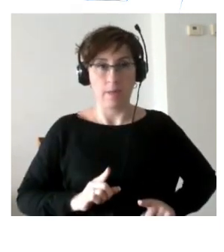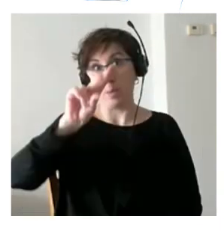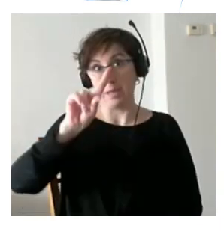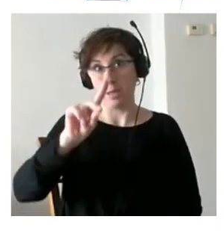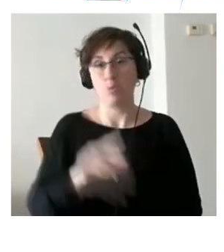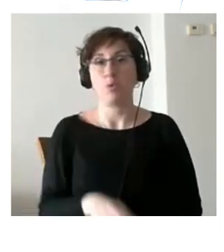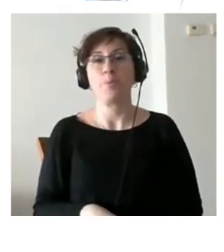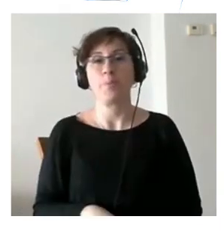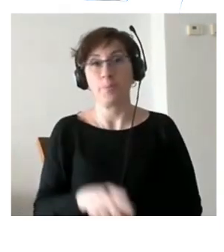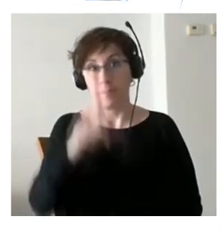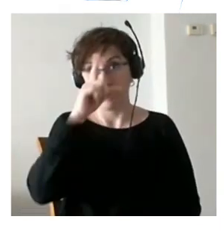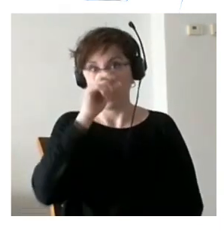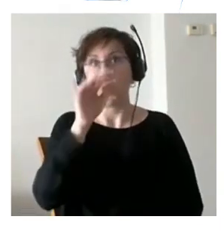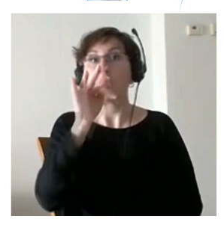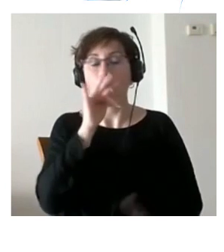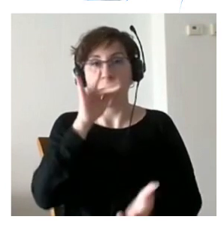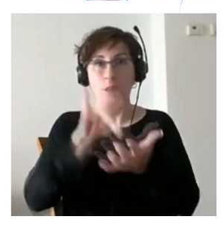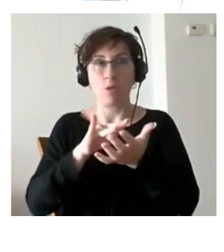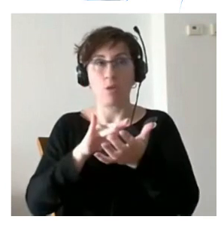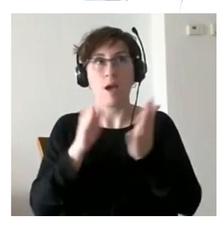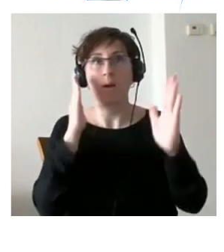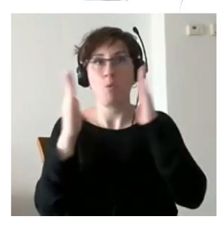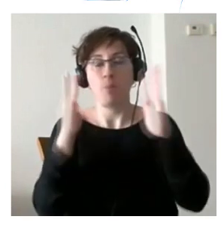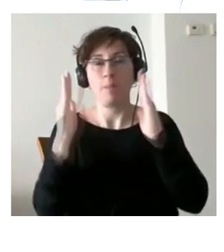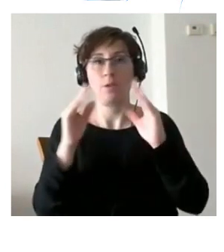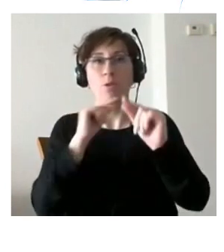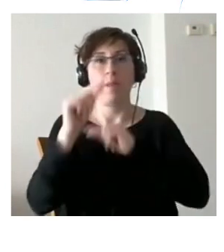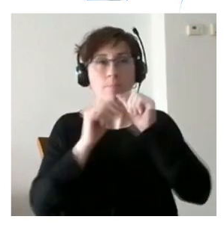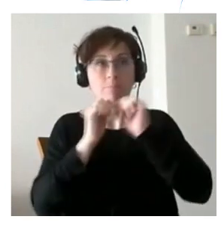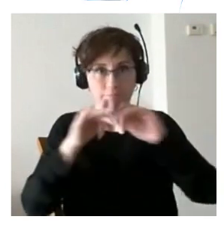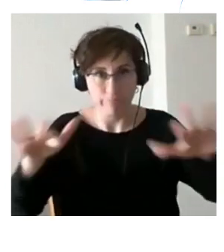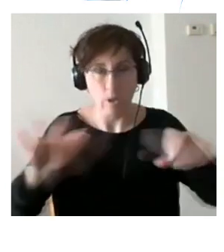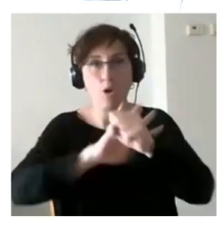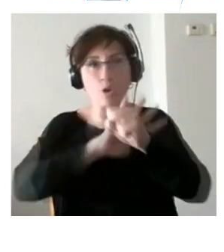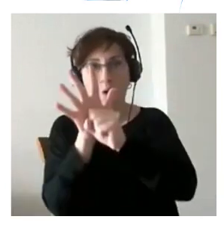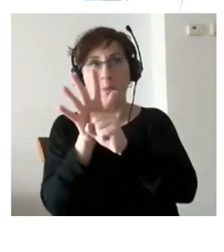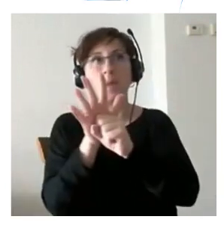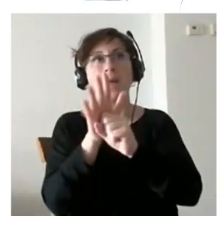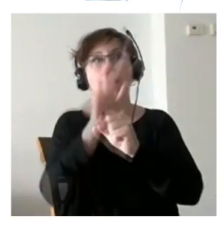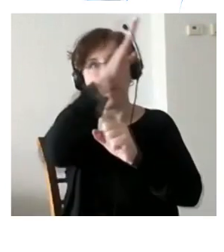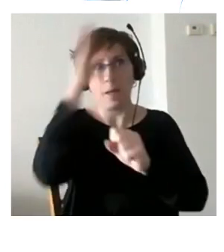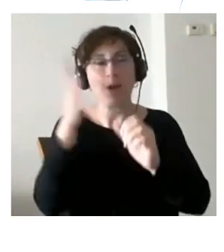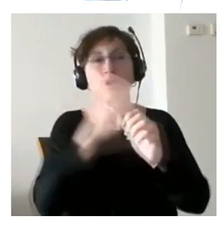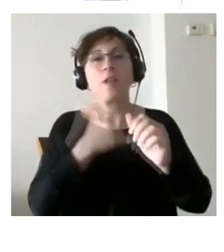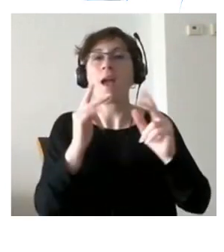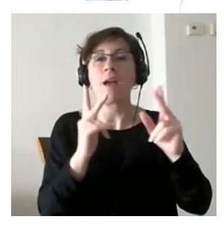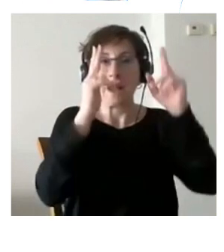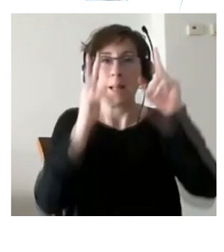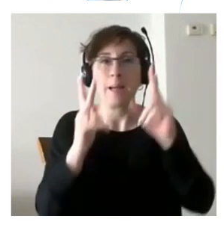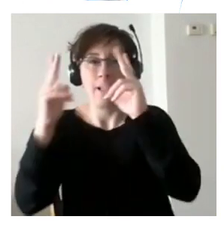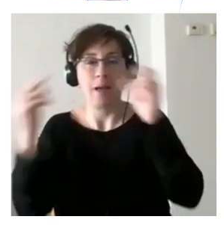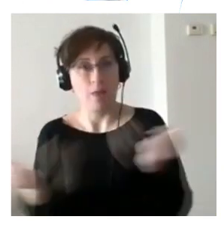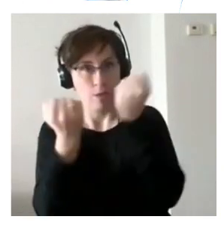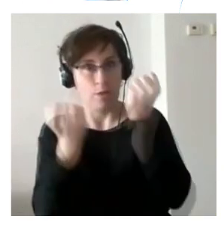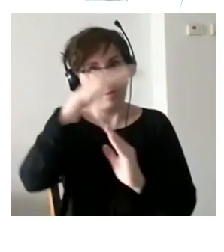sucesivas olas de COVID que también tuvo verano ese año y que seguramente se paralizaron muchas acciones estamos